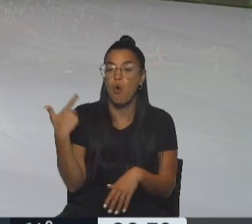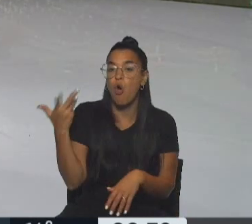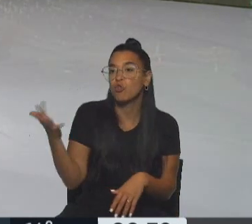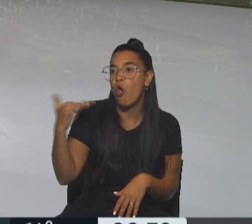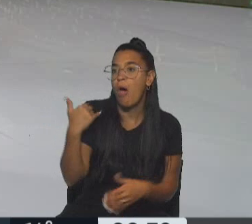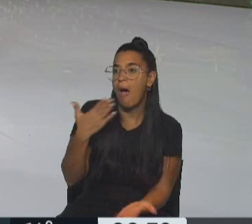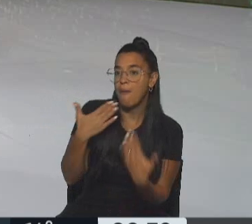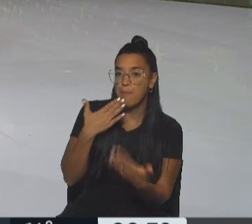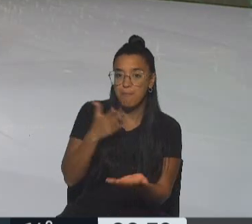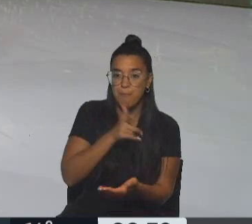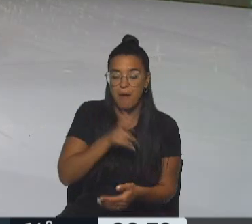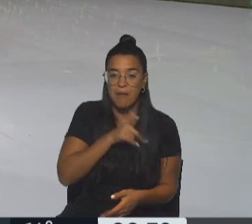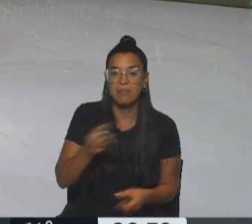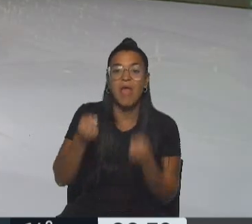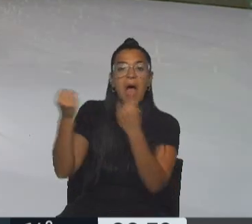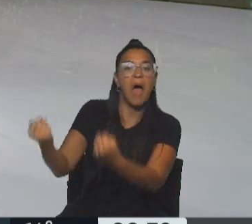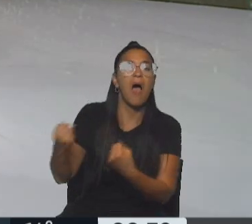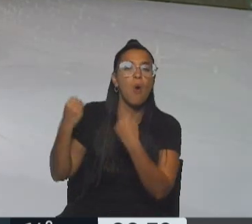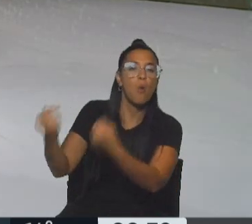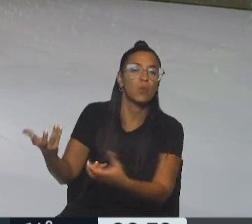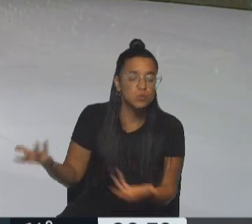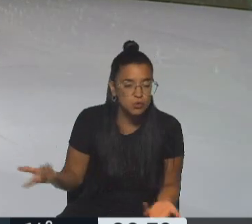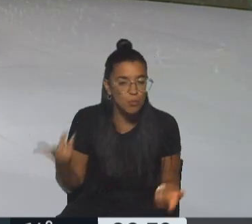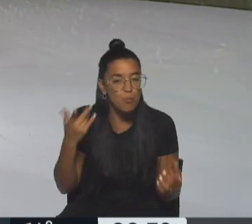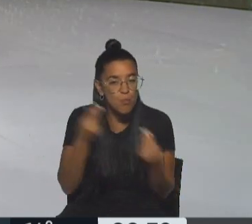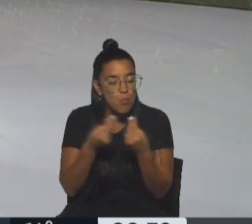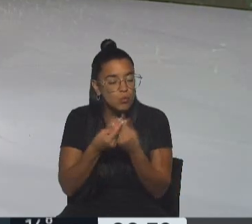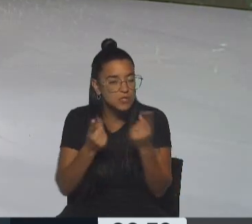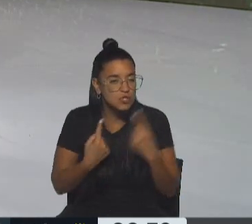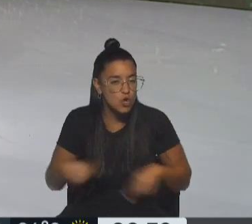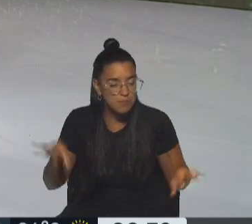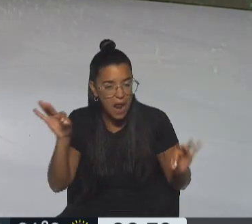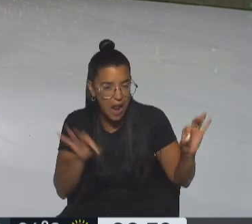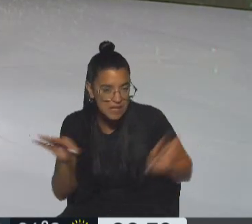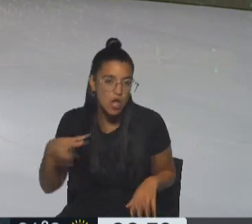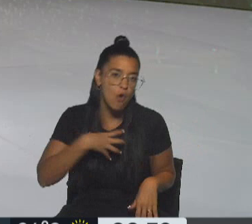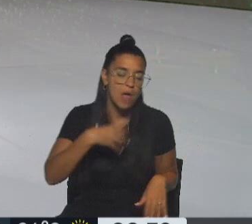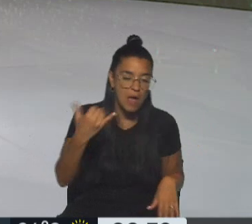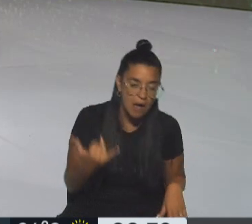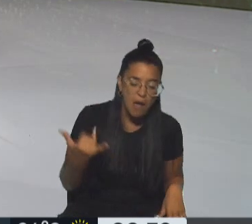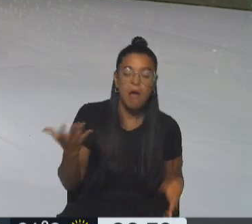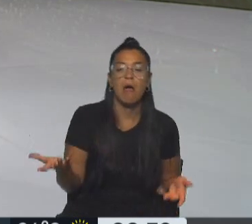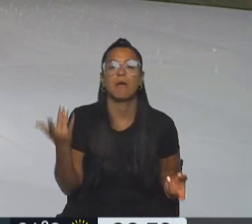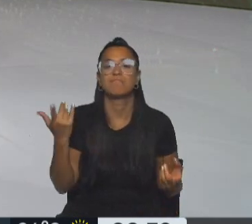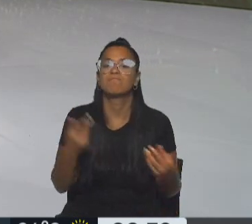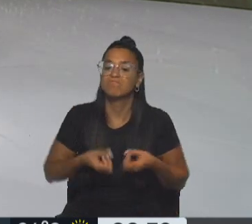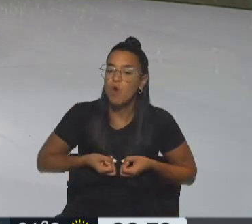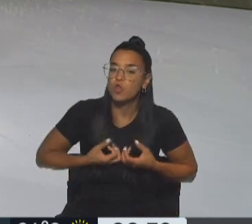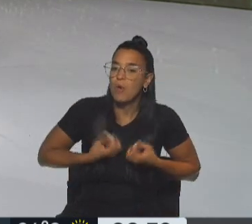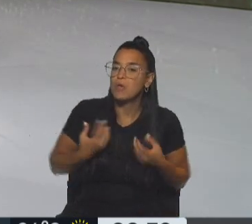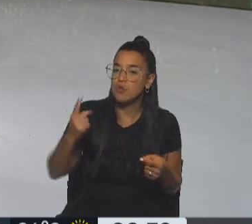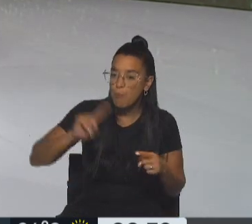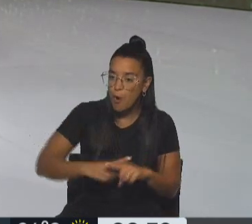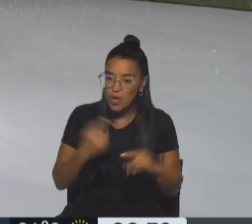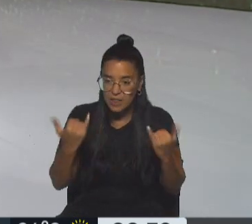habitualidad en No, y entrega de autos, digo, hay muchas cuestiones, ¿no? Para analizar en esos chats. Bueno, te decía, motivación política, me parece que la